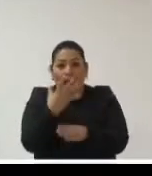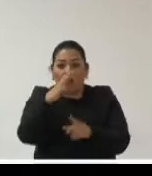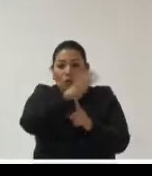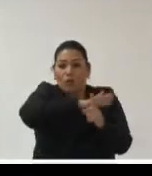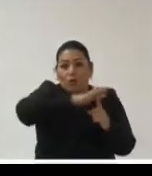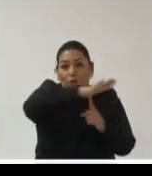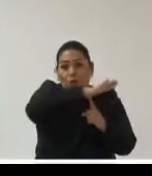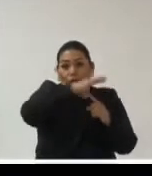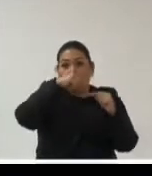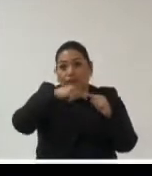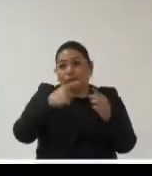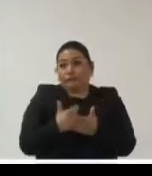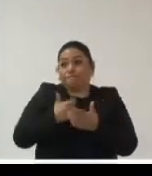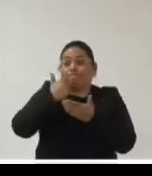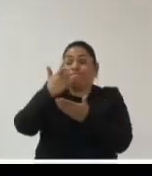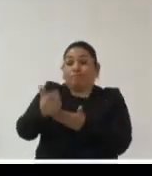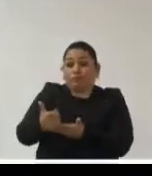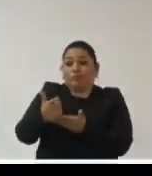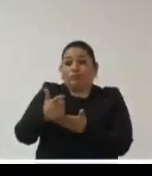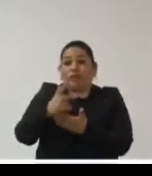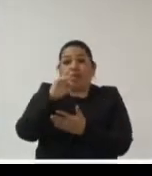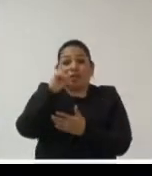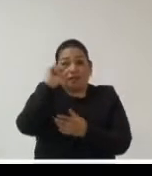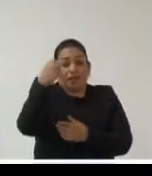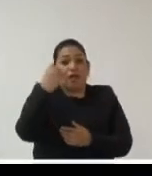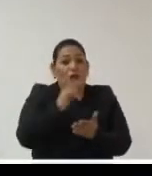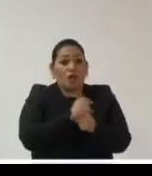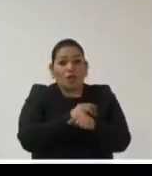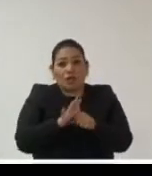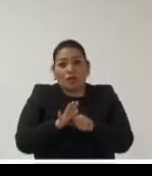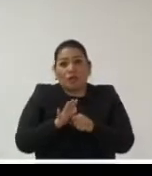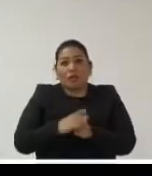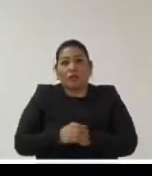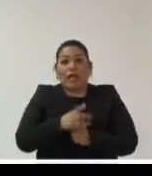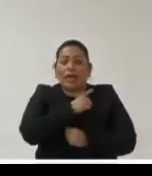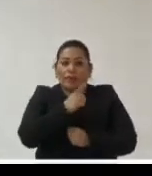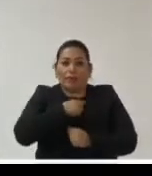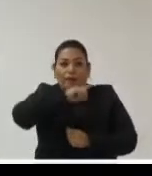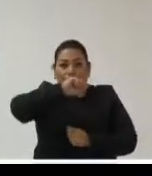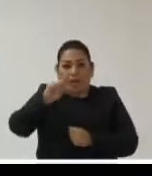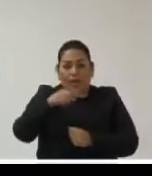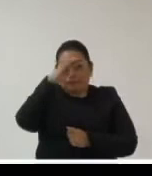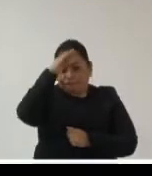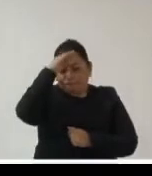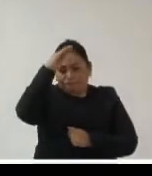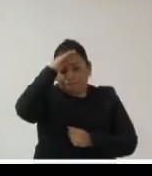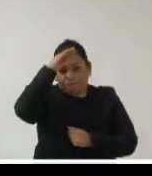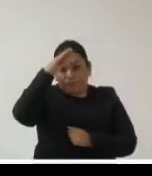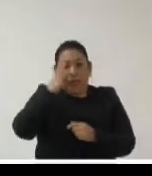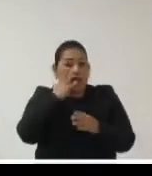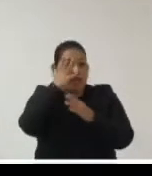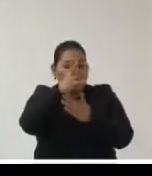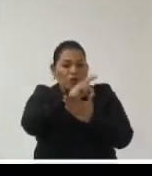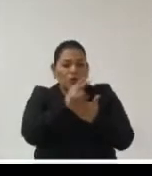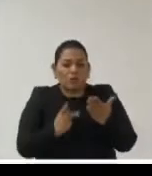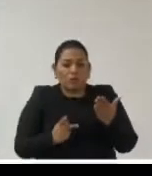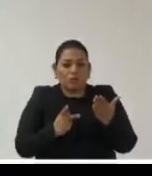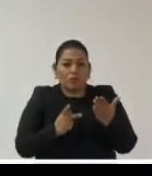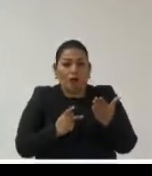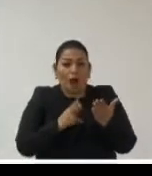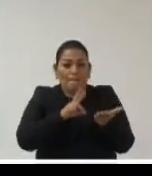los costos derivados de las tecnologías de la información deben ser considerados en los procesos de